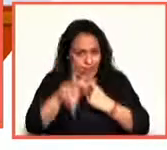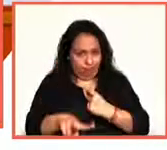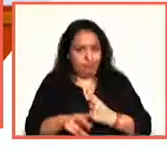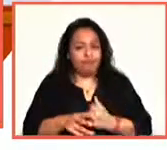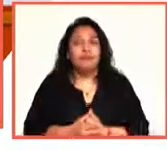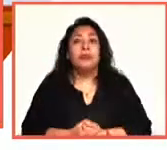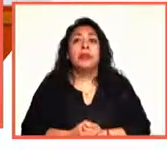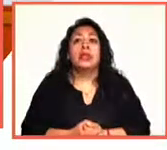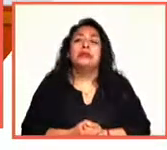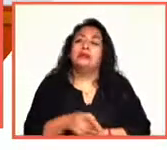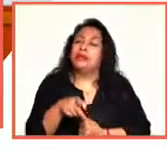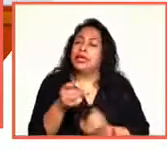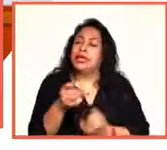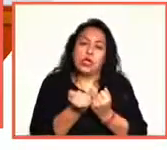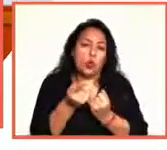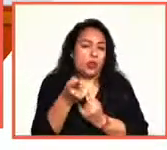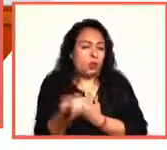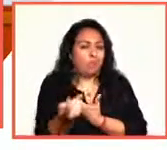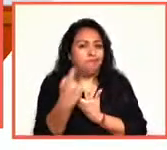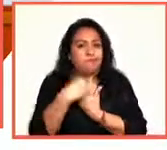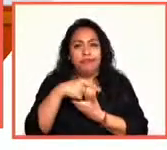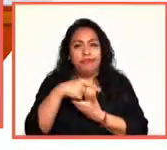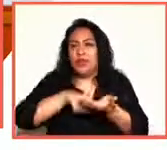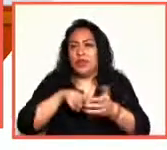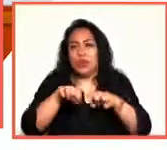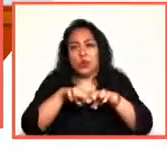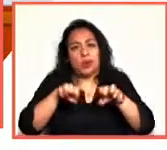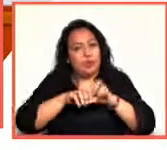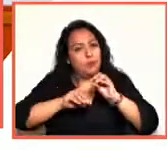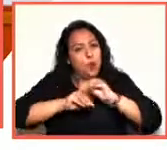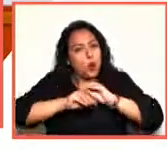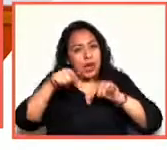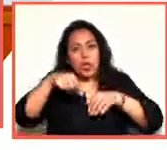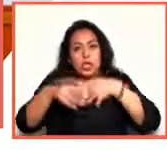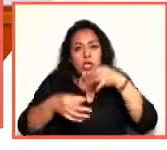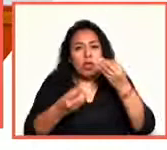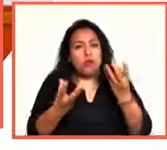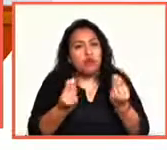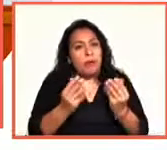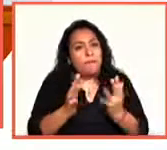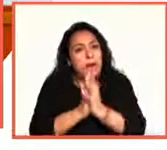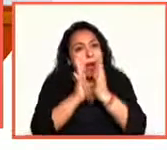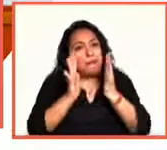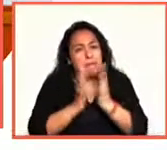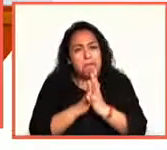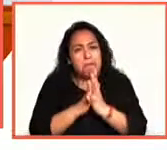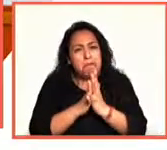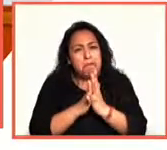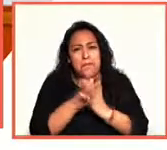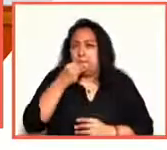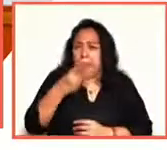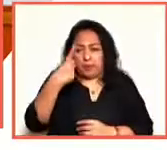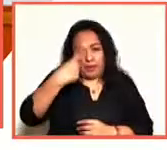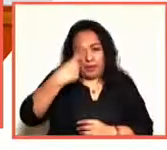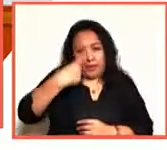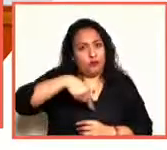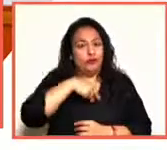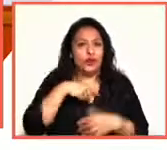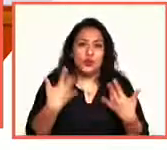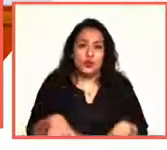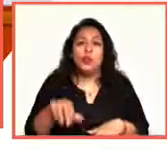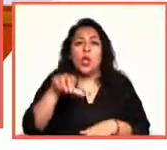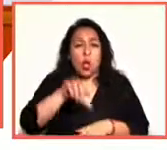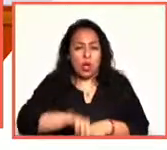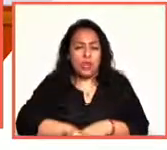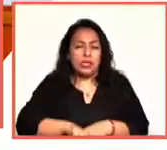Lo eres, desde luego. Eres parte del equipo del noticiero. Has hecho colaboraciones extraordinarias para nosotros. Y, bueno, te tenemos presente.